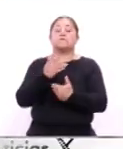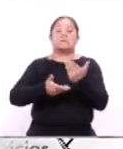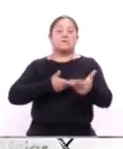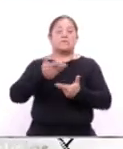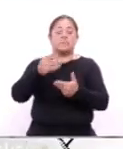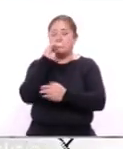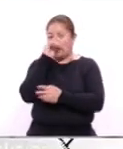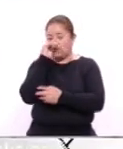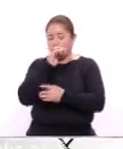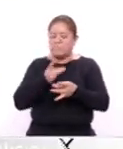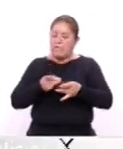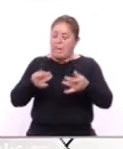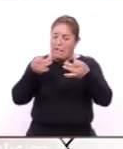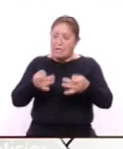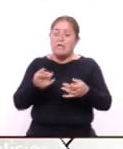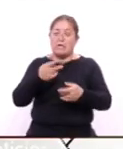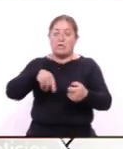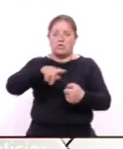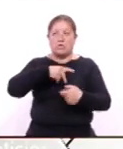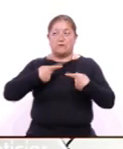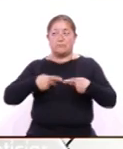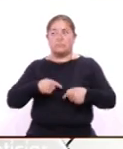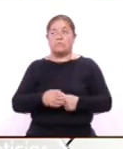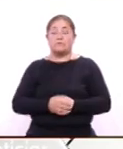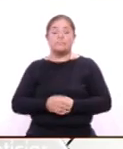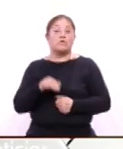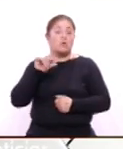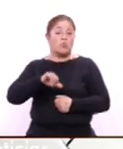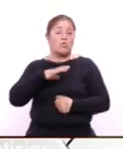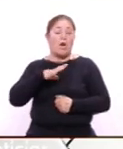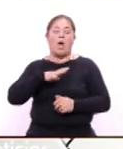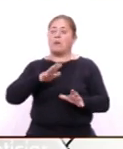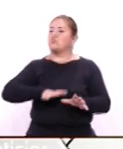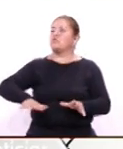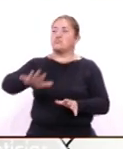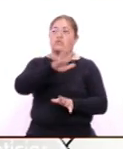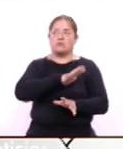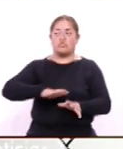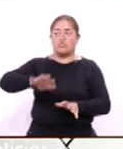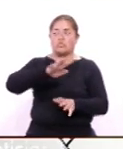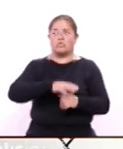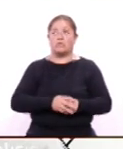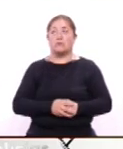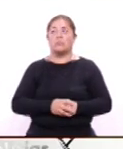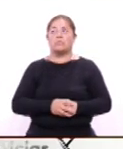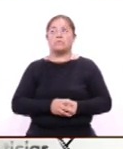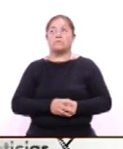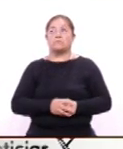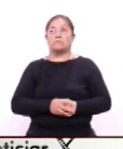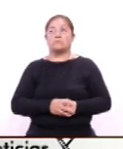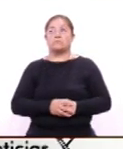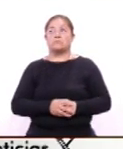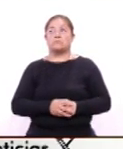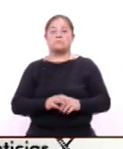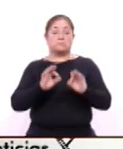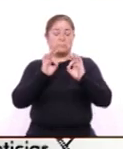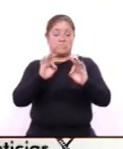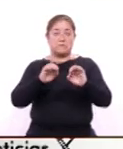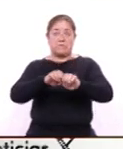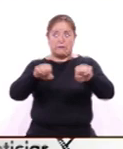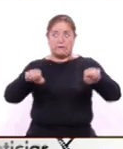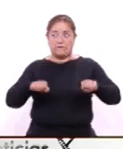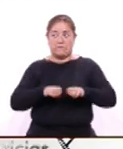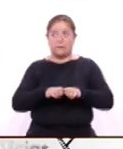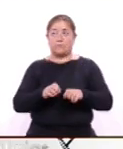calidad a la población y hoy tenemos todas las condiciones y los mejores equipos